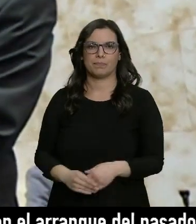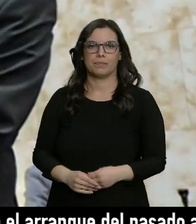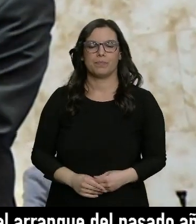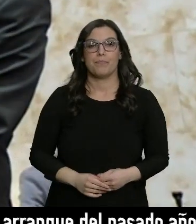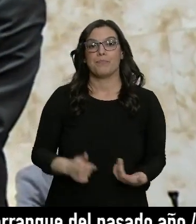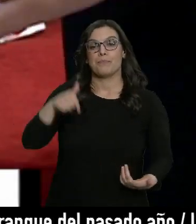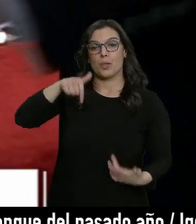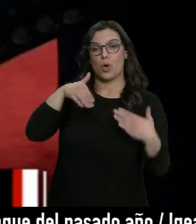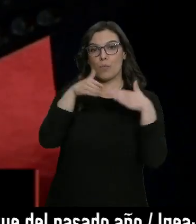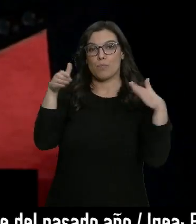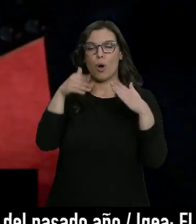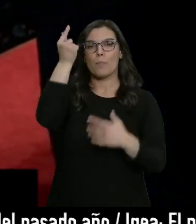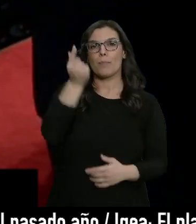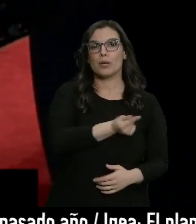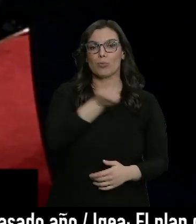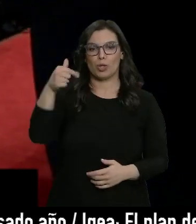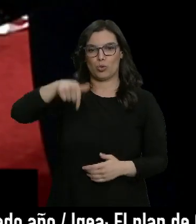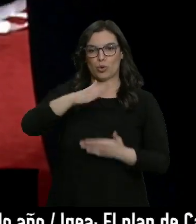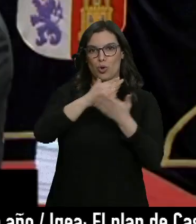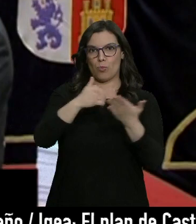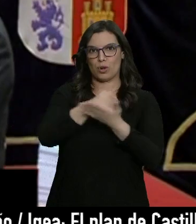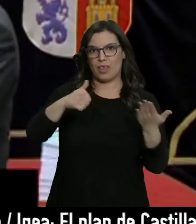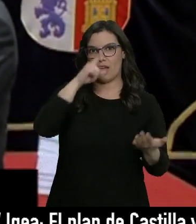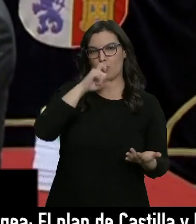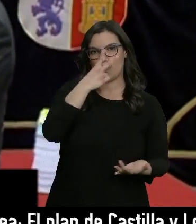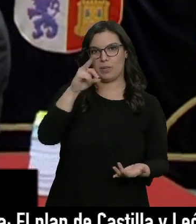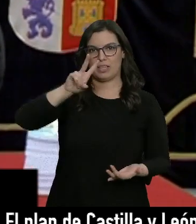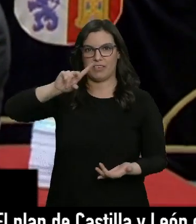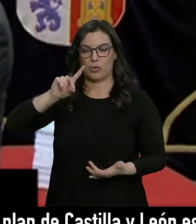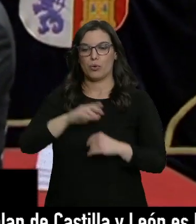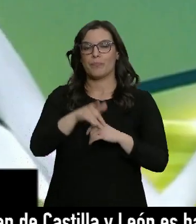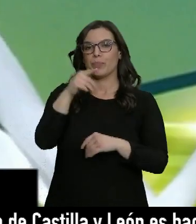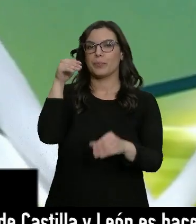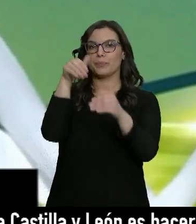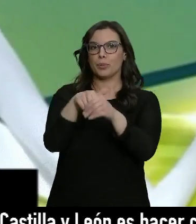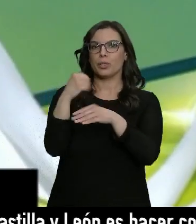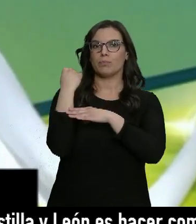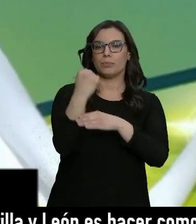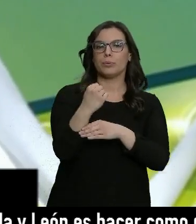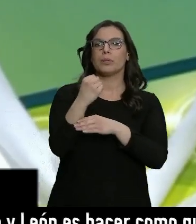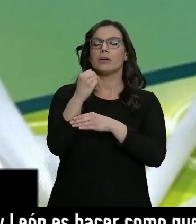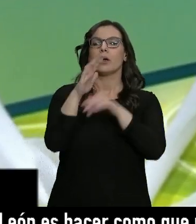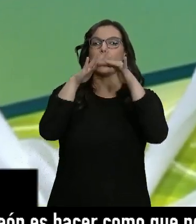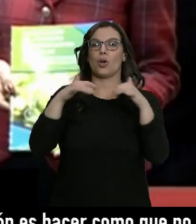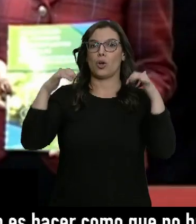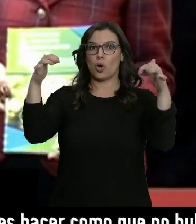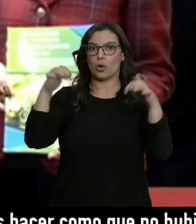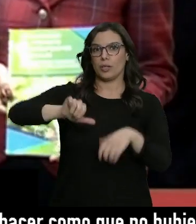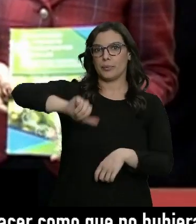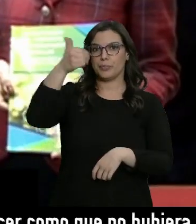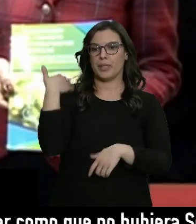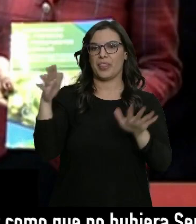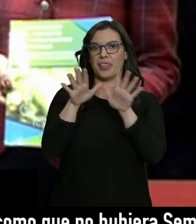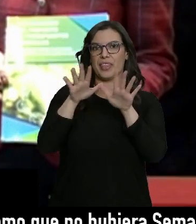Hoy entran en vigor los presupuestos de la comunidad de este año. Las cuentas recibieron el visto bueno del Parlamento Autonómico el pasado 10 de